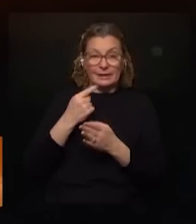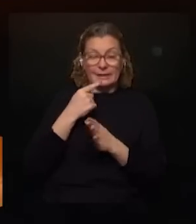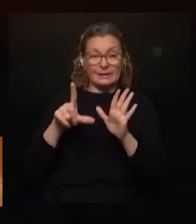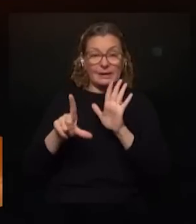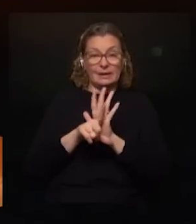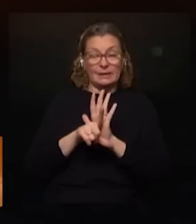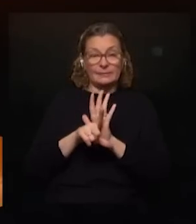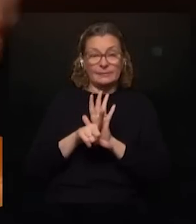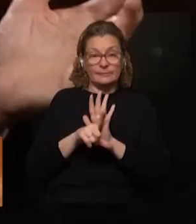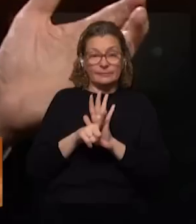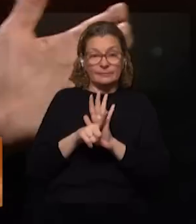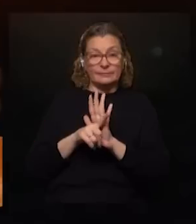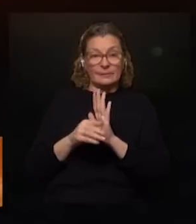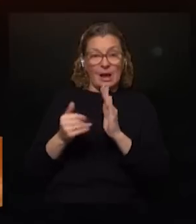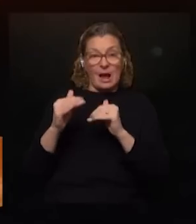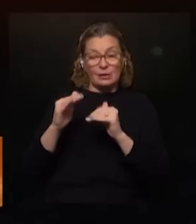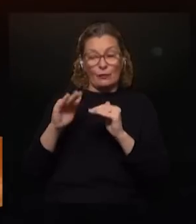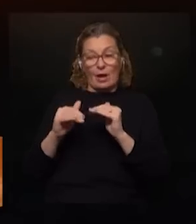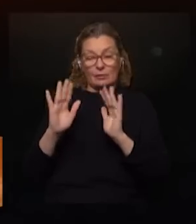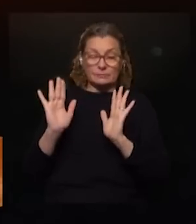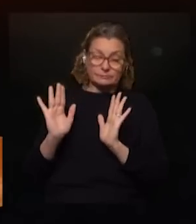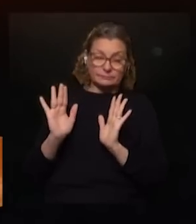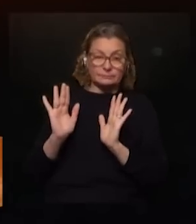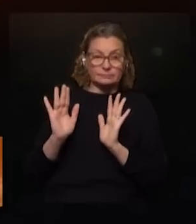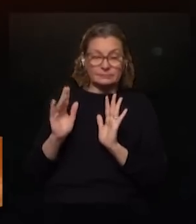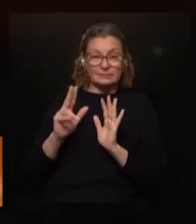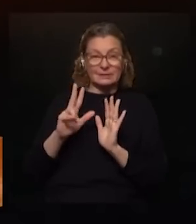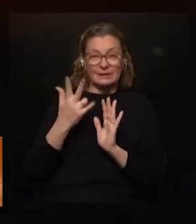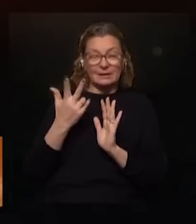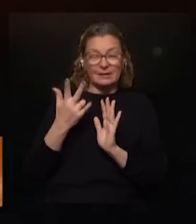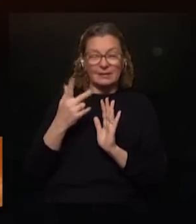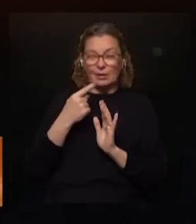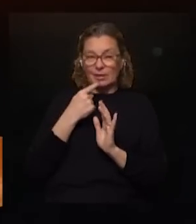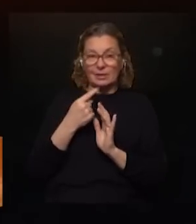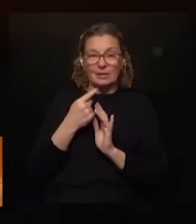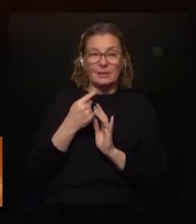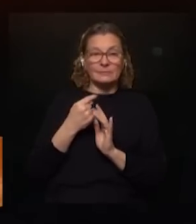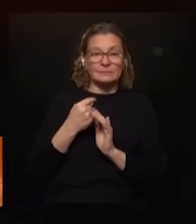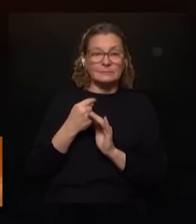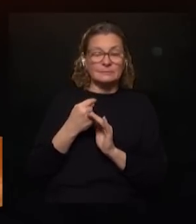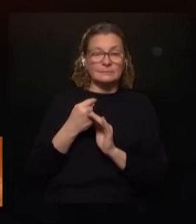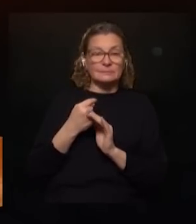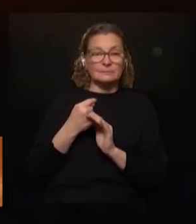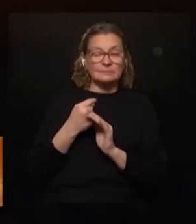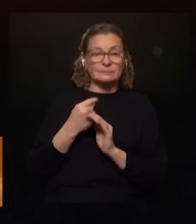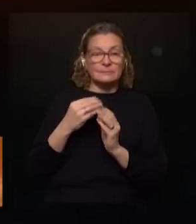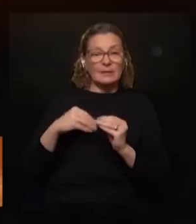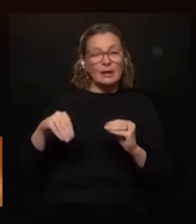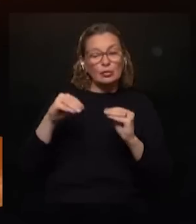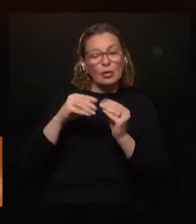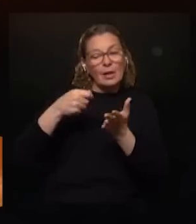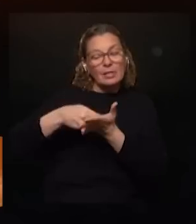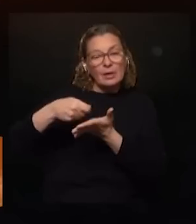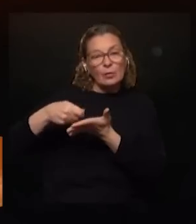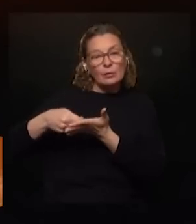ley es ese hay quien considera que es alto y quien considera que es bajo y el tercer pilar de esta es que todas las deudas